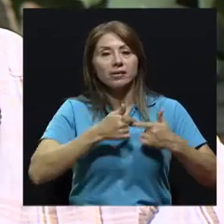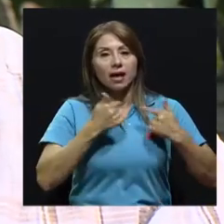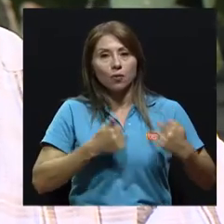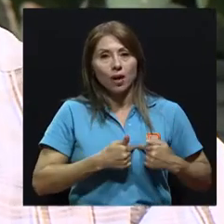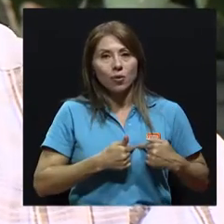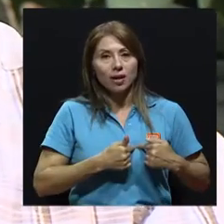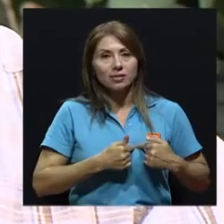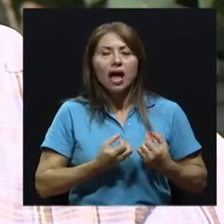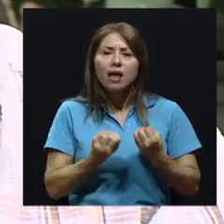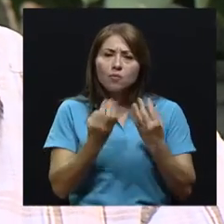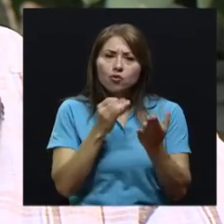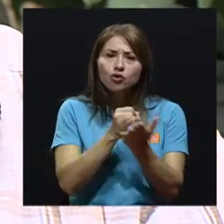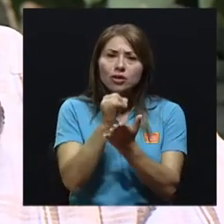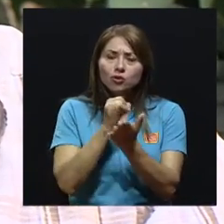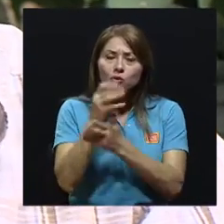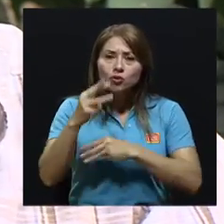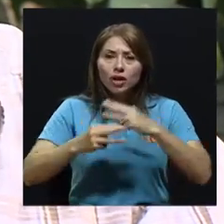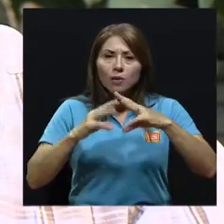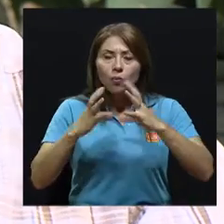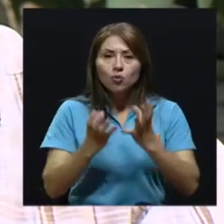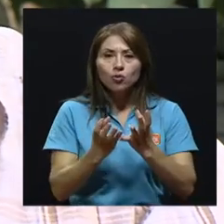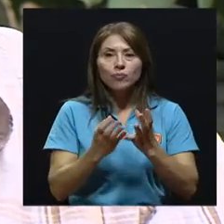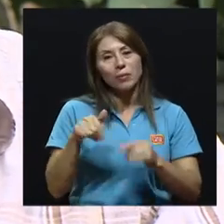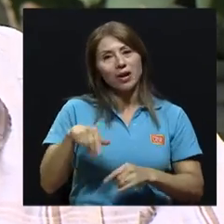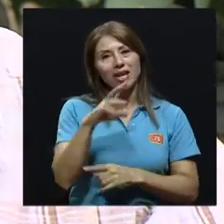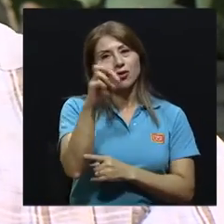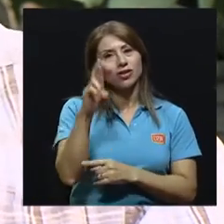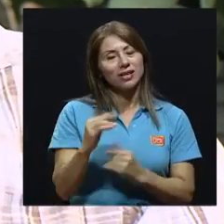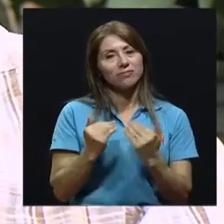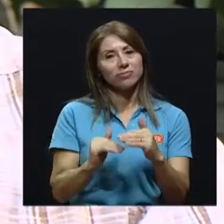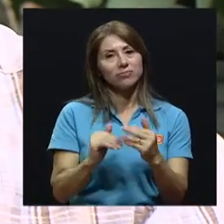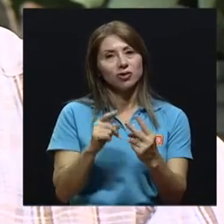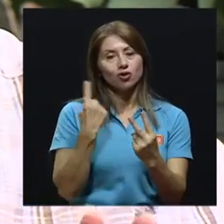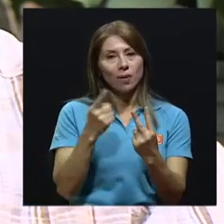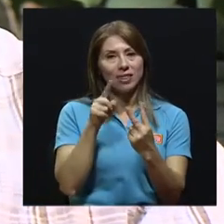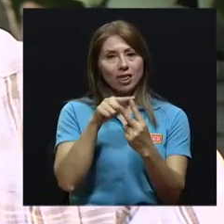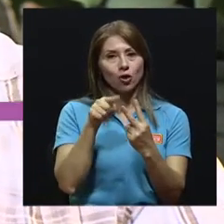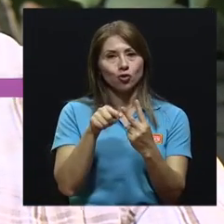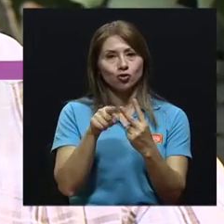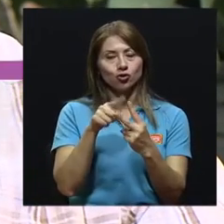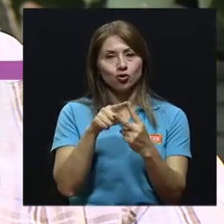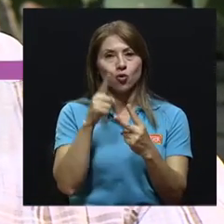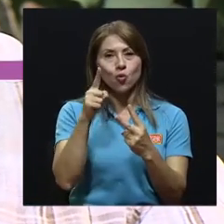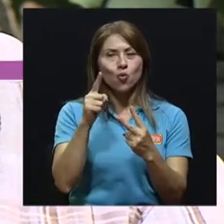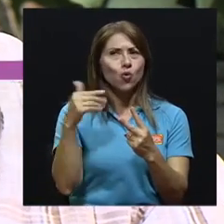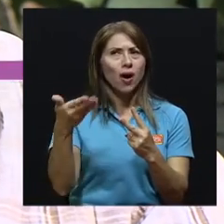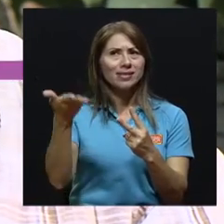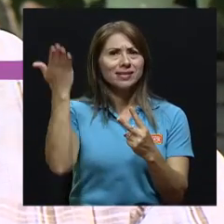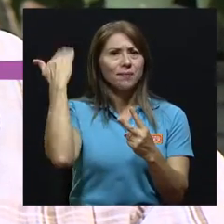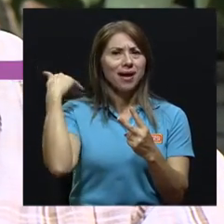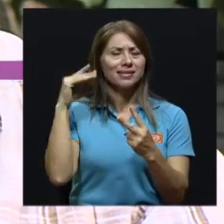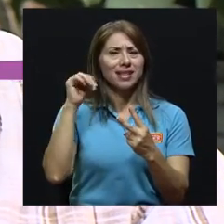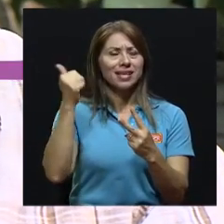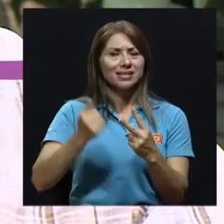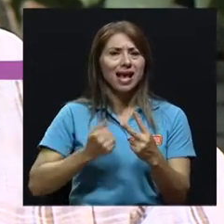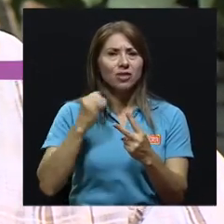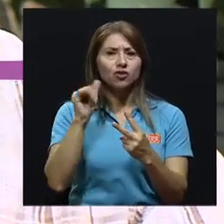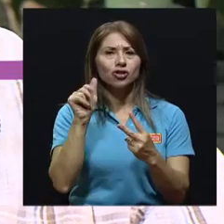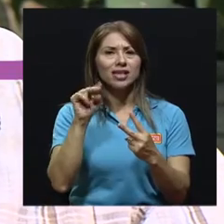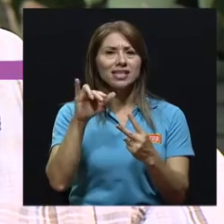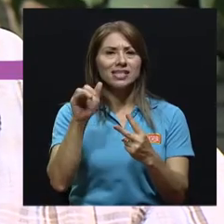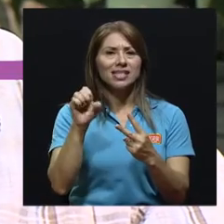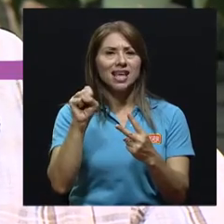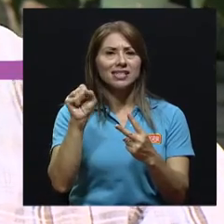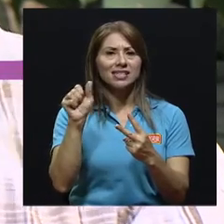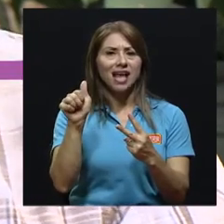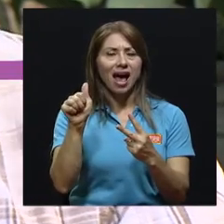del mundo. En Costa Rica, bueno, son muy limitados, solo existen dos estudios, uno que se hizo hace más de 10 años, que hizo el INCIENSA